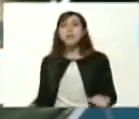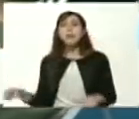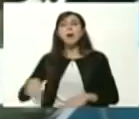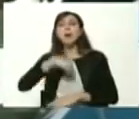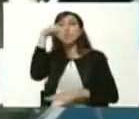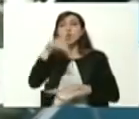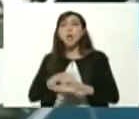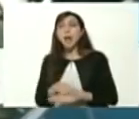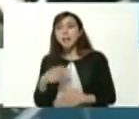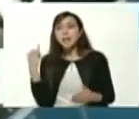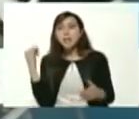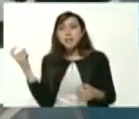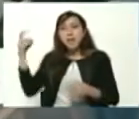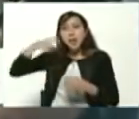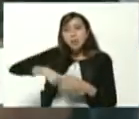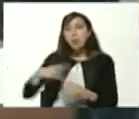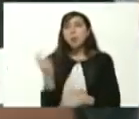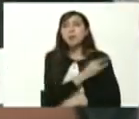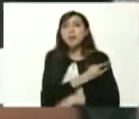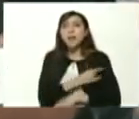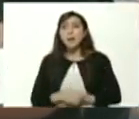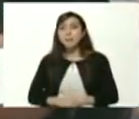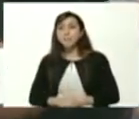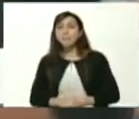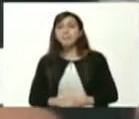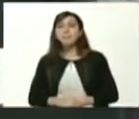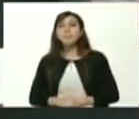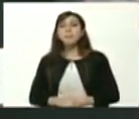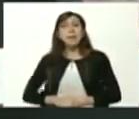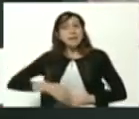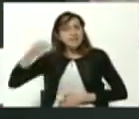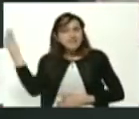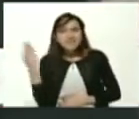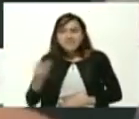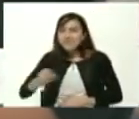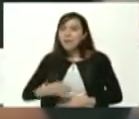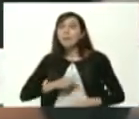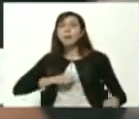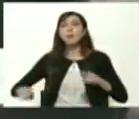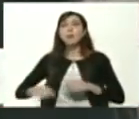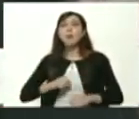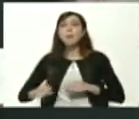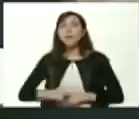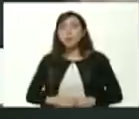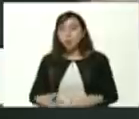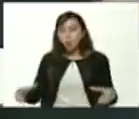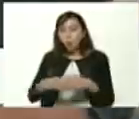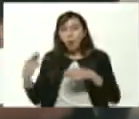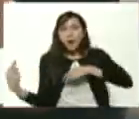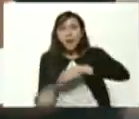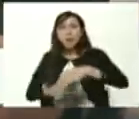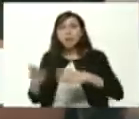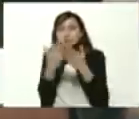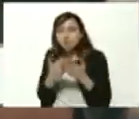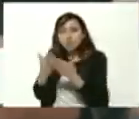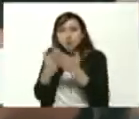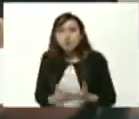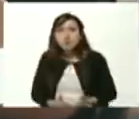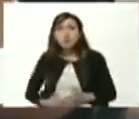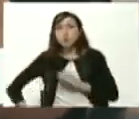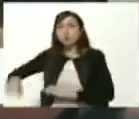ingresos por eso hoy mañana y siempre el movimiento estudiantil revolucionario seguirá